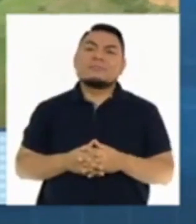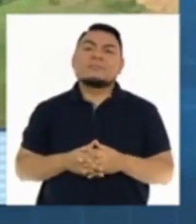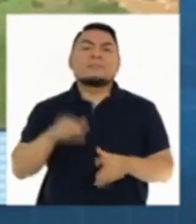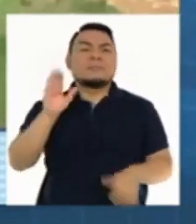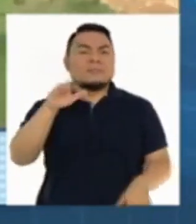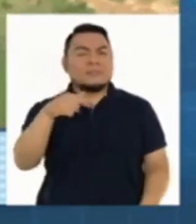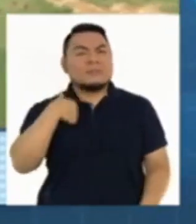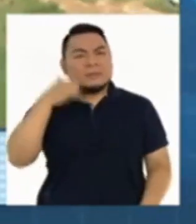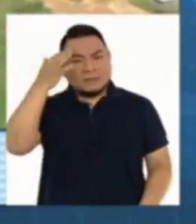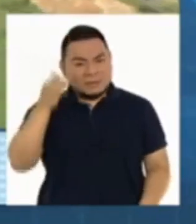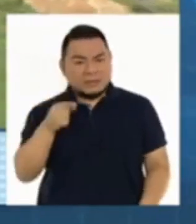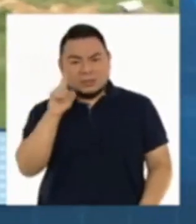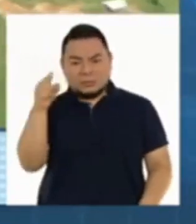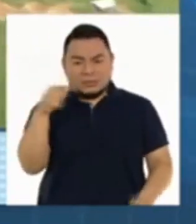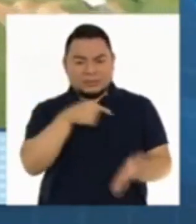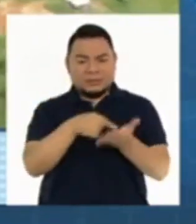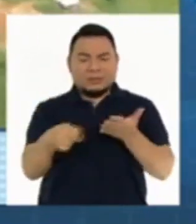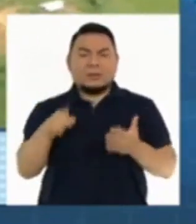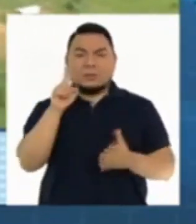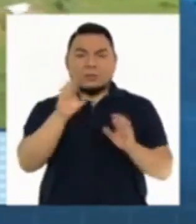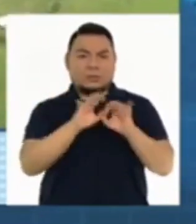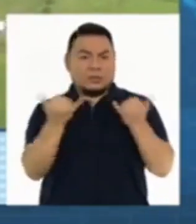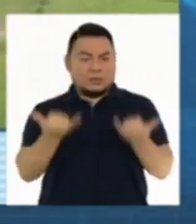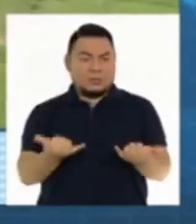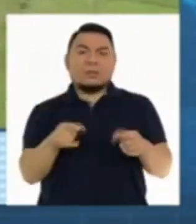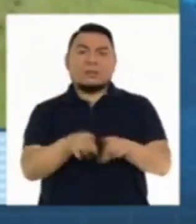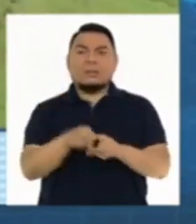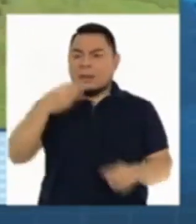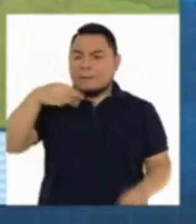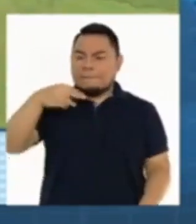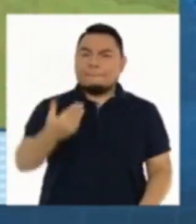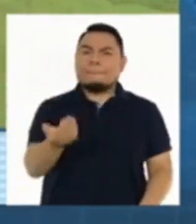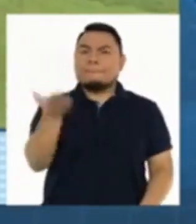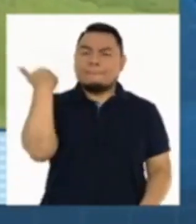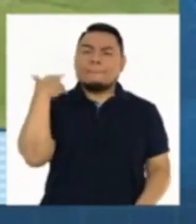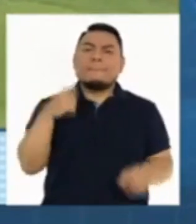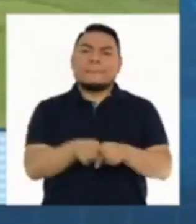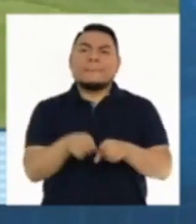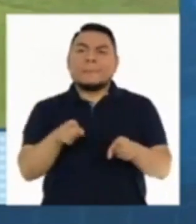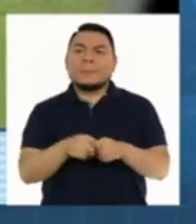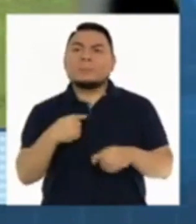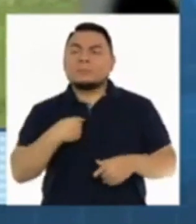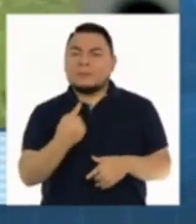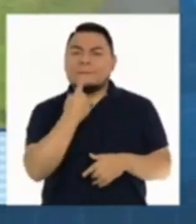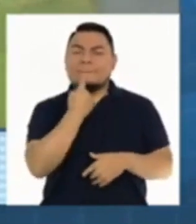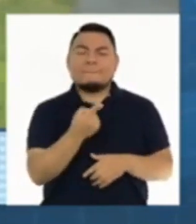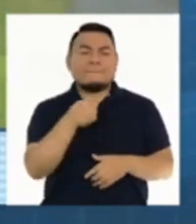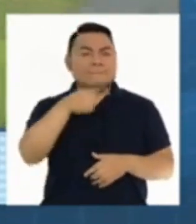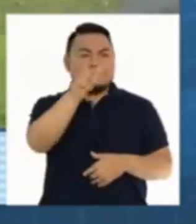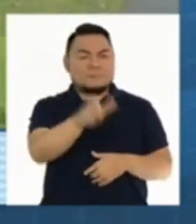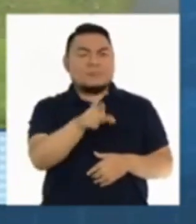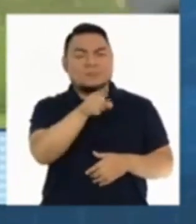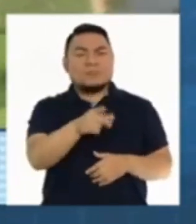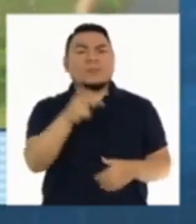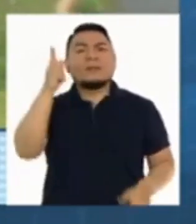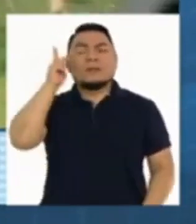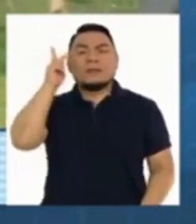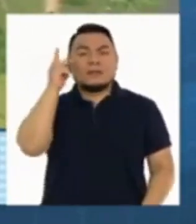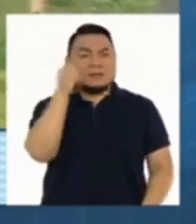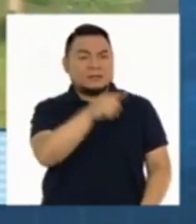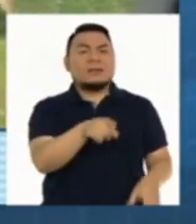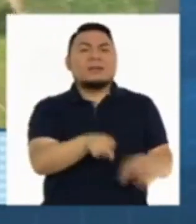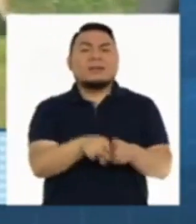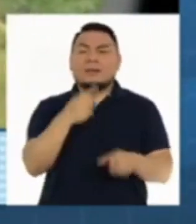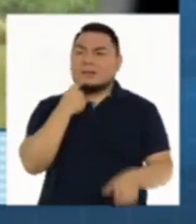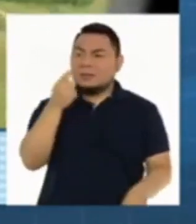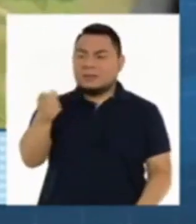Paola, yo creo que hace una semana, un día como hoy, el martes, justamente hemos invitado a la candidata Fujimori y